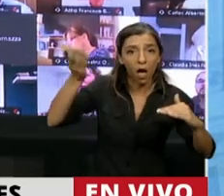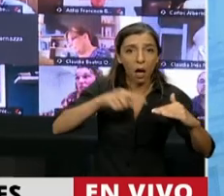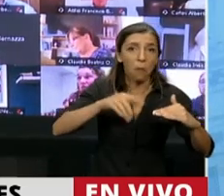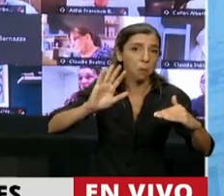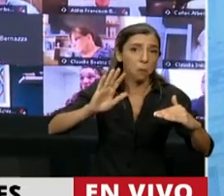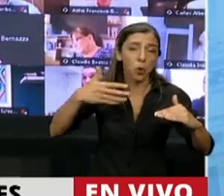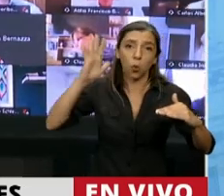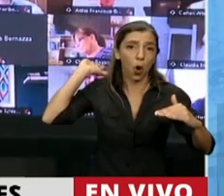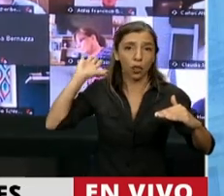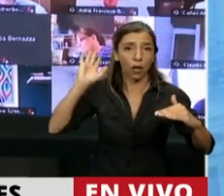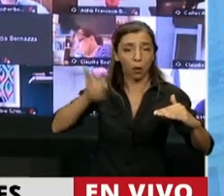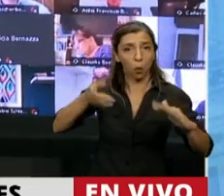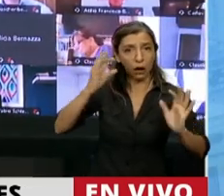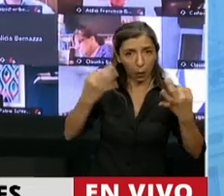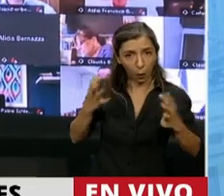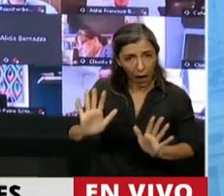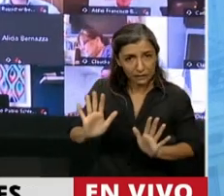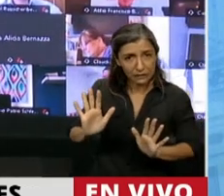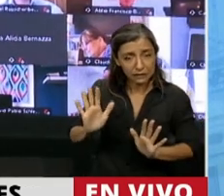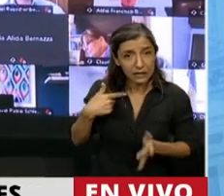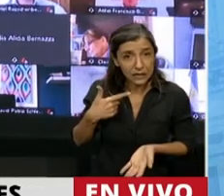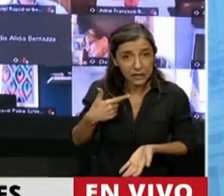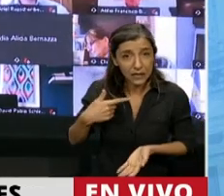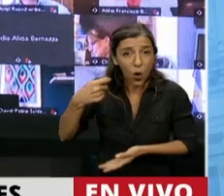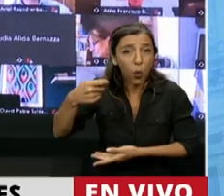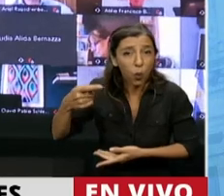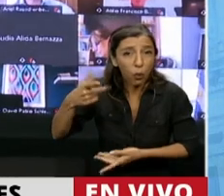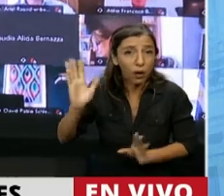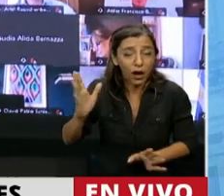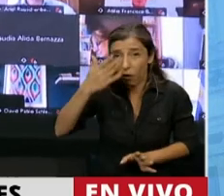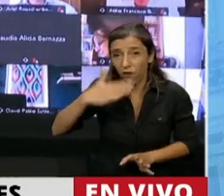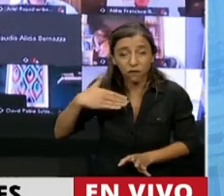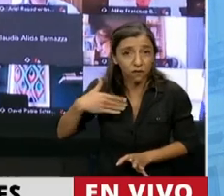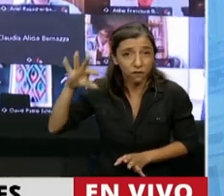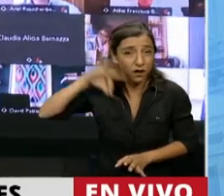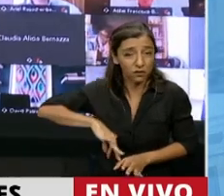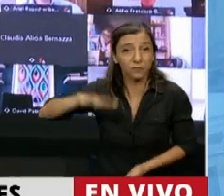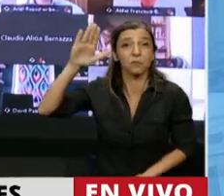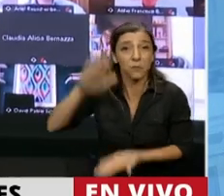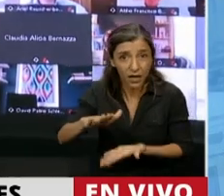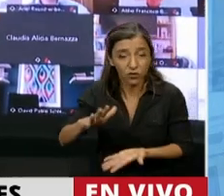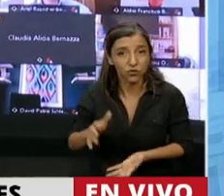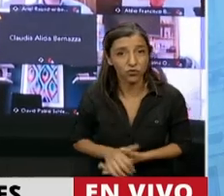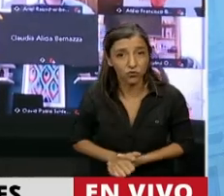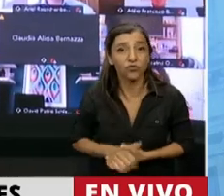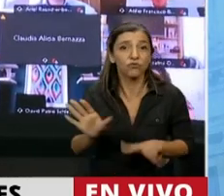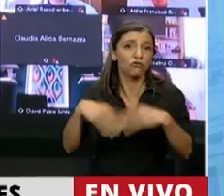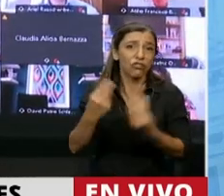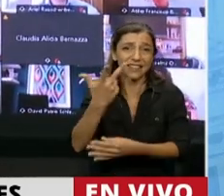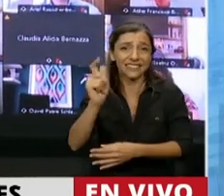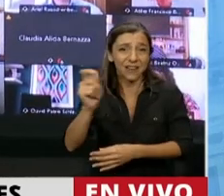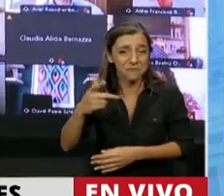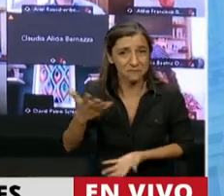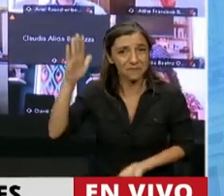se van a robar un trimestre como hizo Macri, le van a robar un trimestre porque dicen que, y lo dijo la ANSES, que el